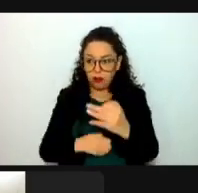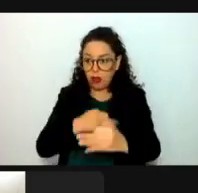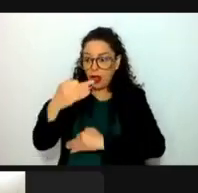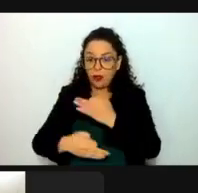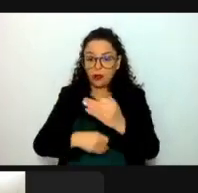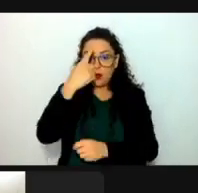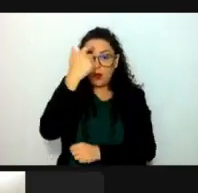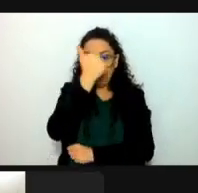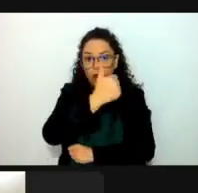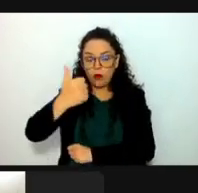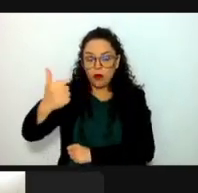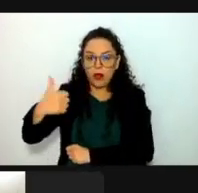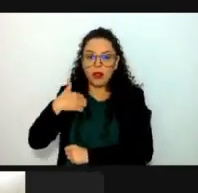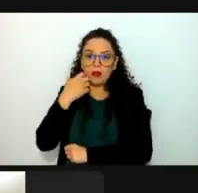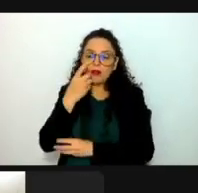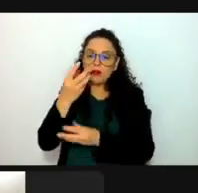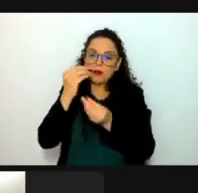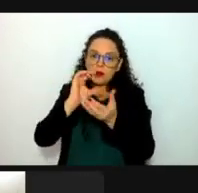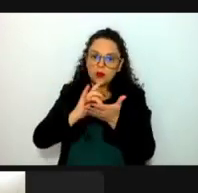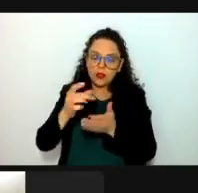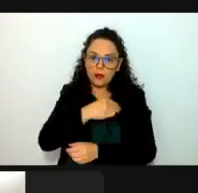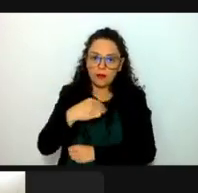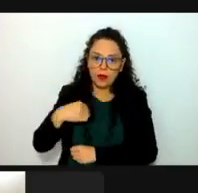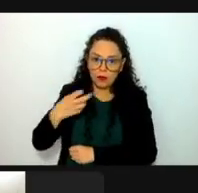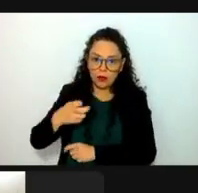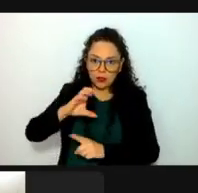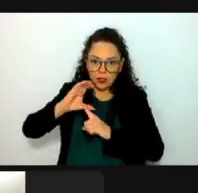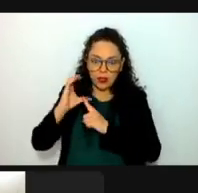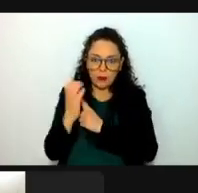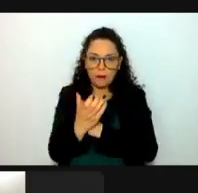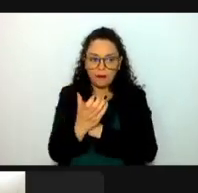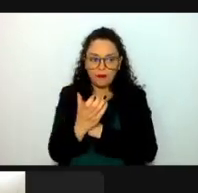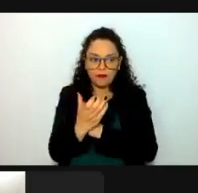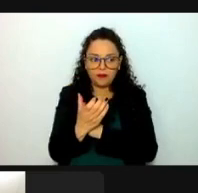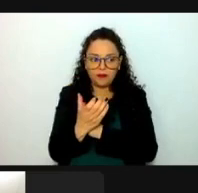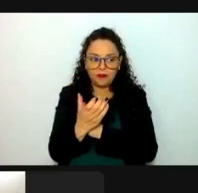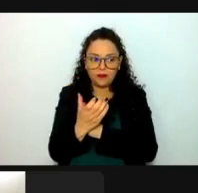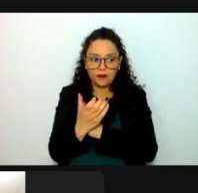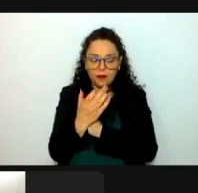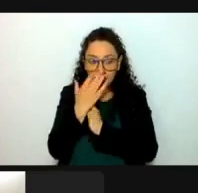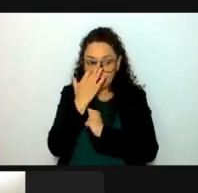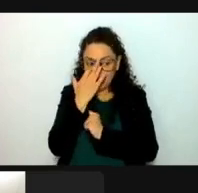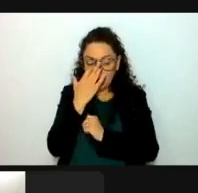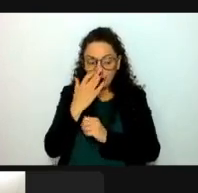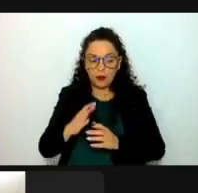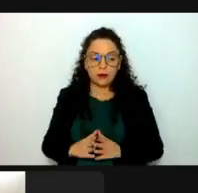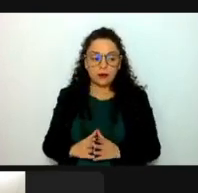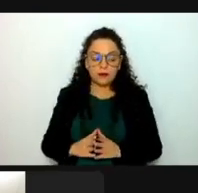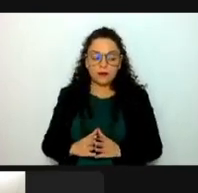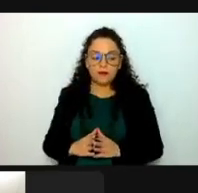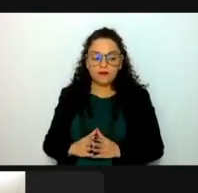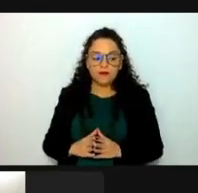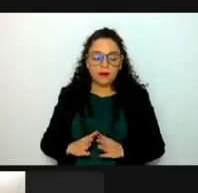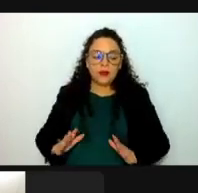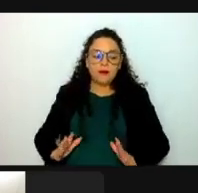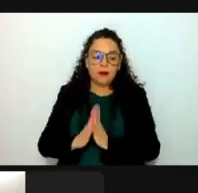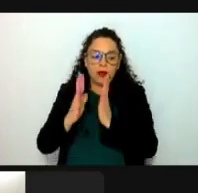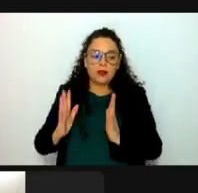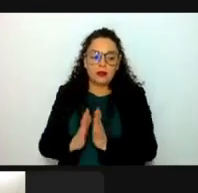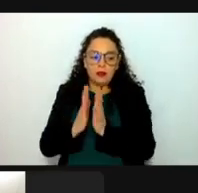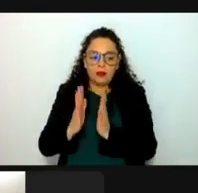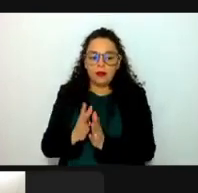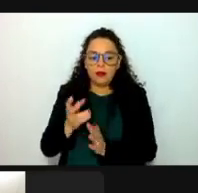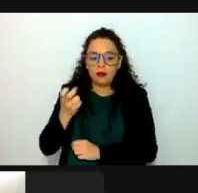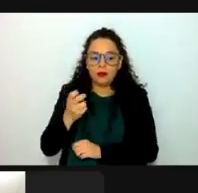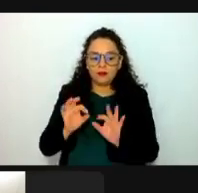y cada uno de ustedes, integrantes de la Comisión de Ciencia, Tecnología e Innovación, por su participación en este ejercicio